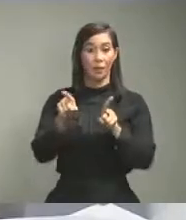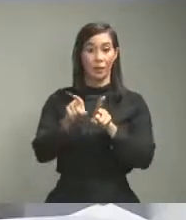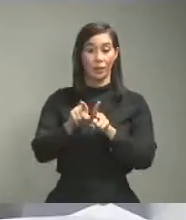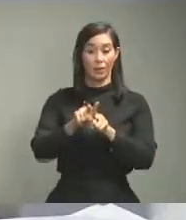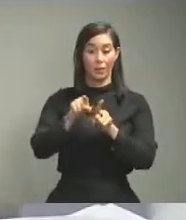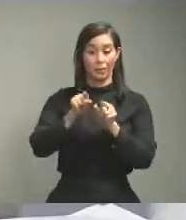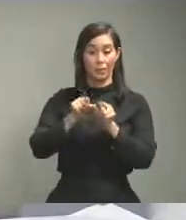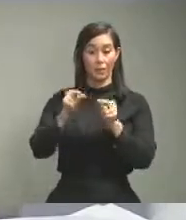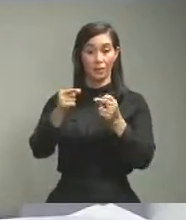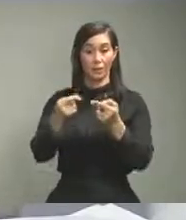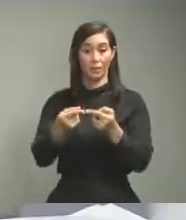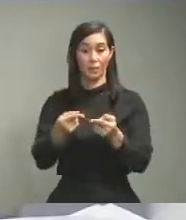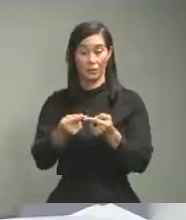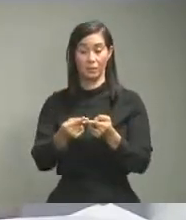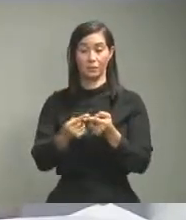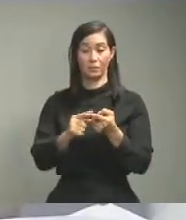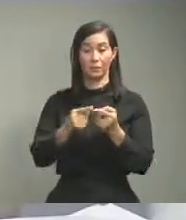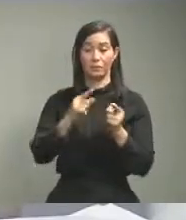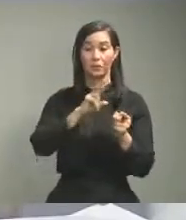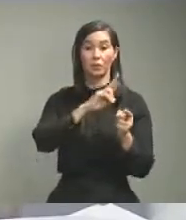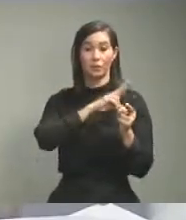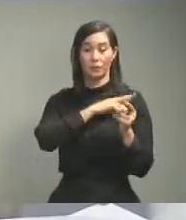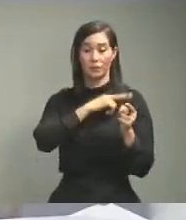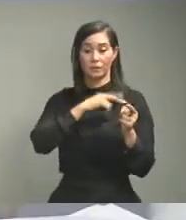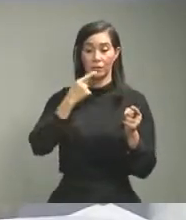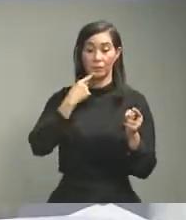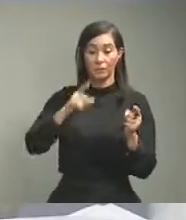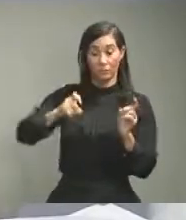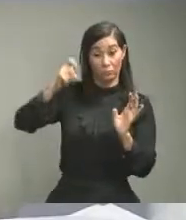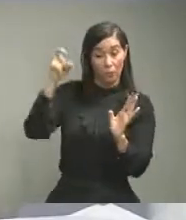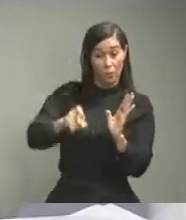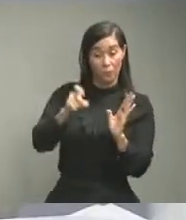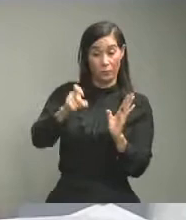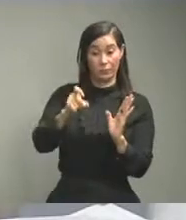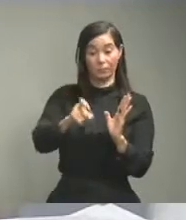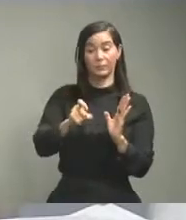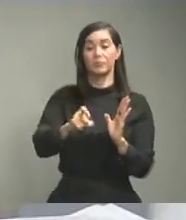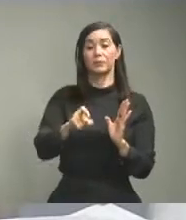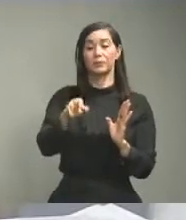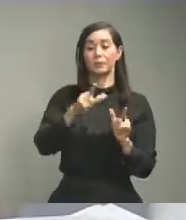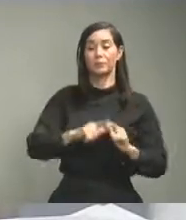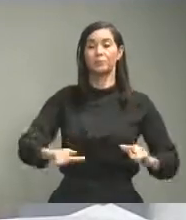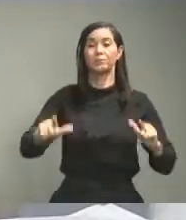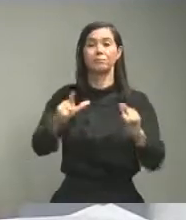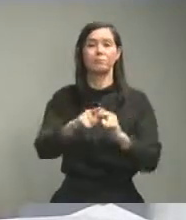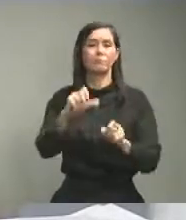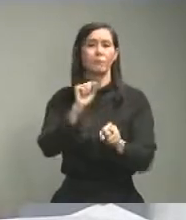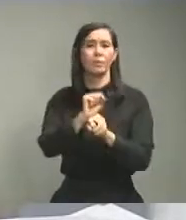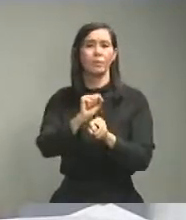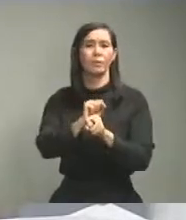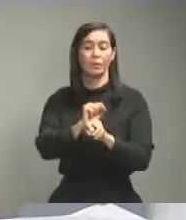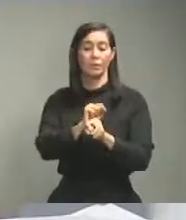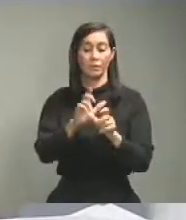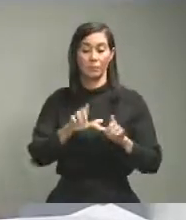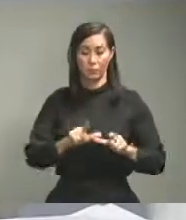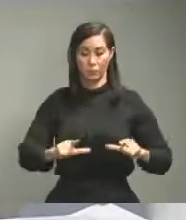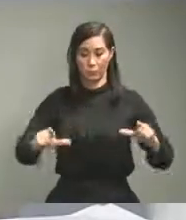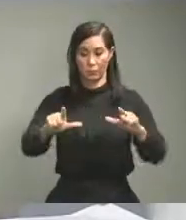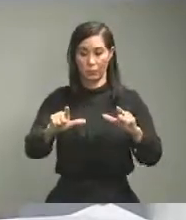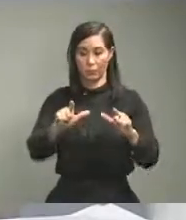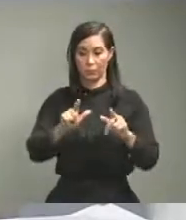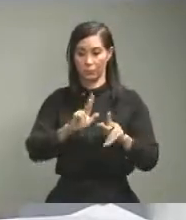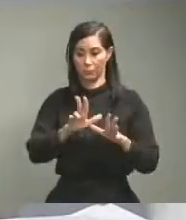establecerá como obligatoria en lugares de trabajo y espacios públicos